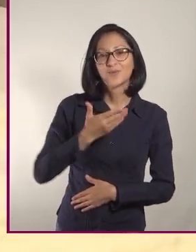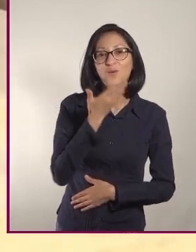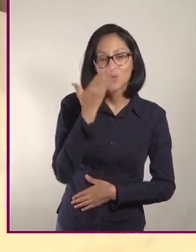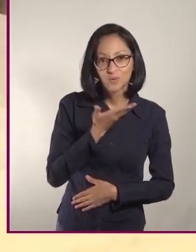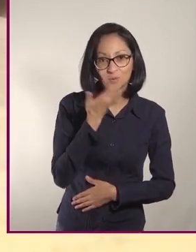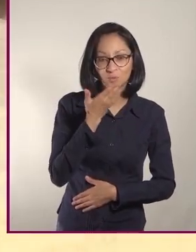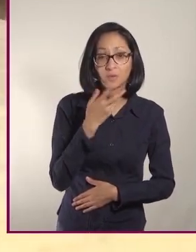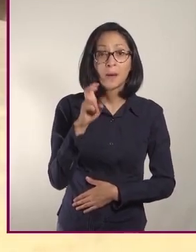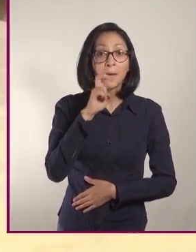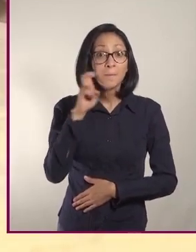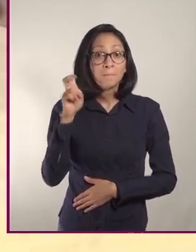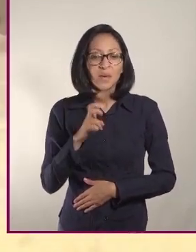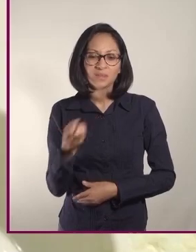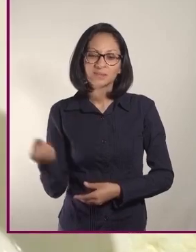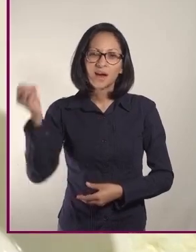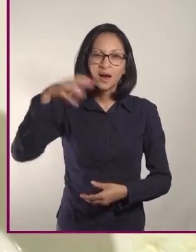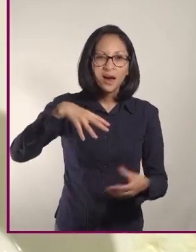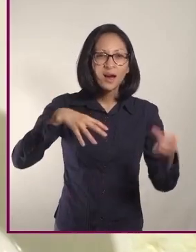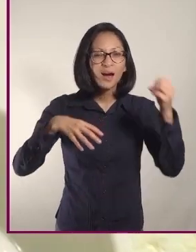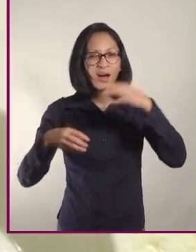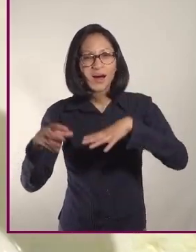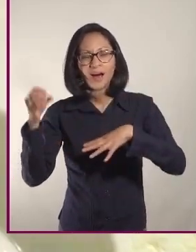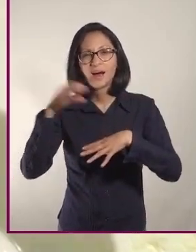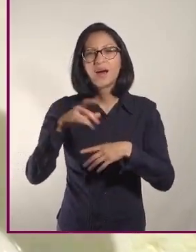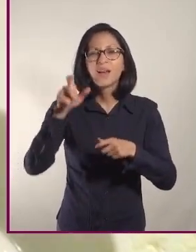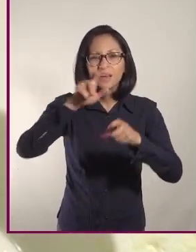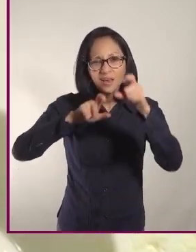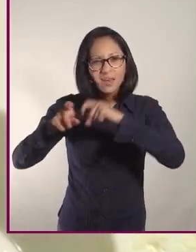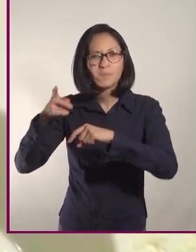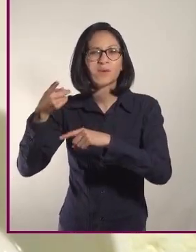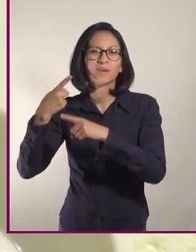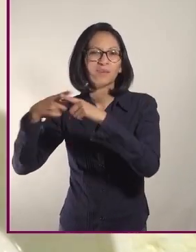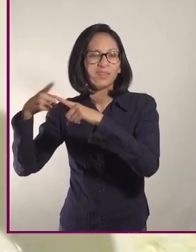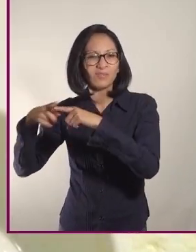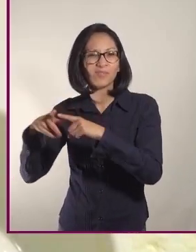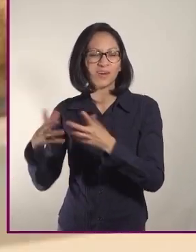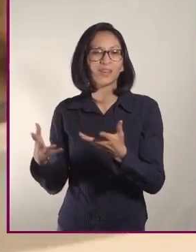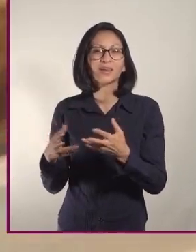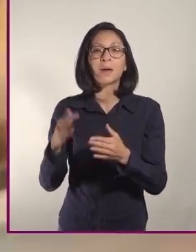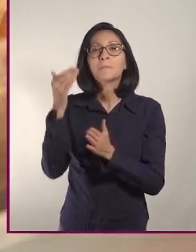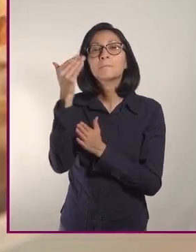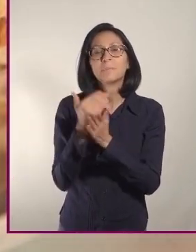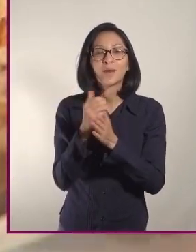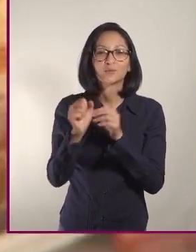una pizza sin alimentos procesados y con un mínimo de productos animales.